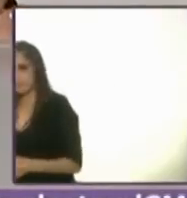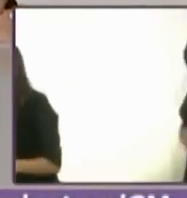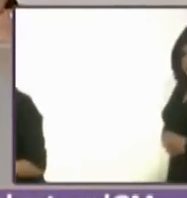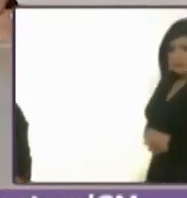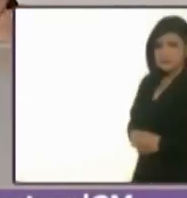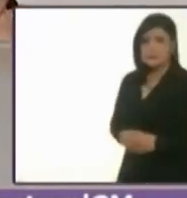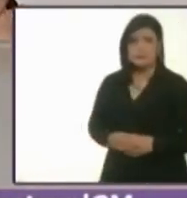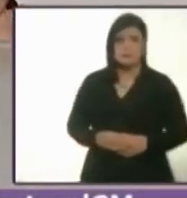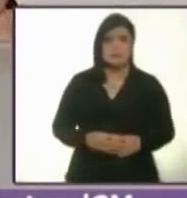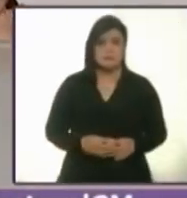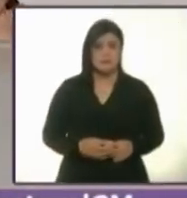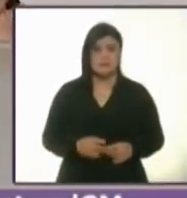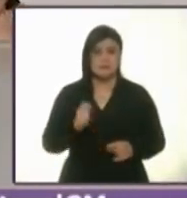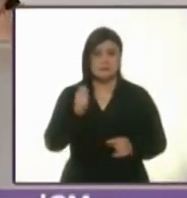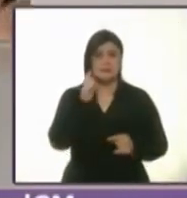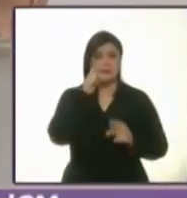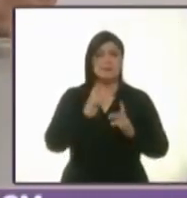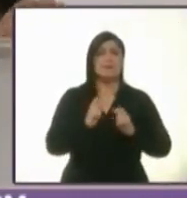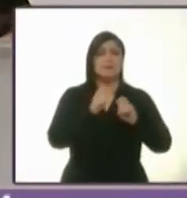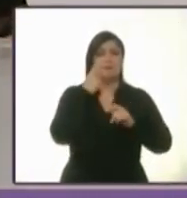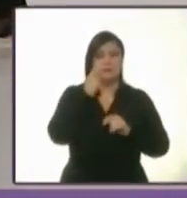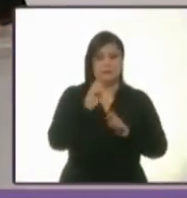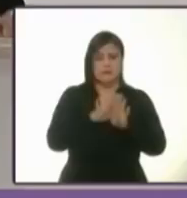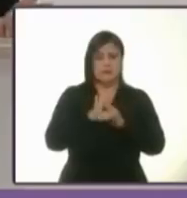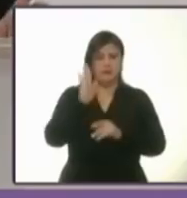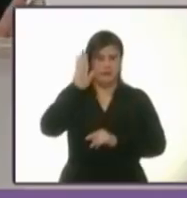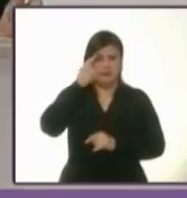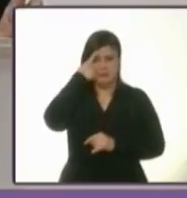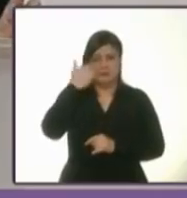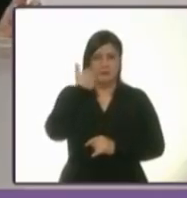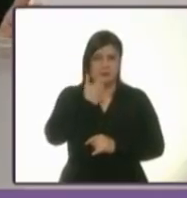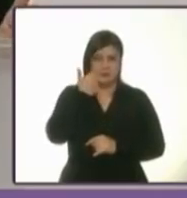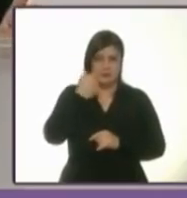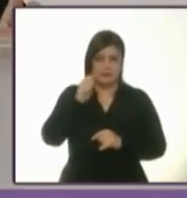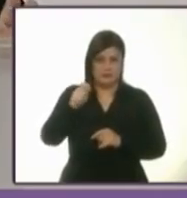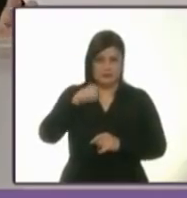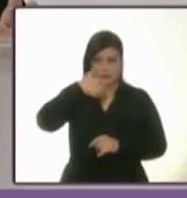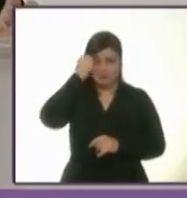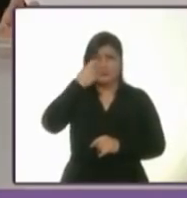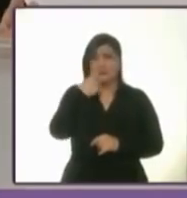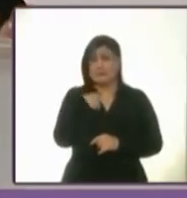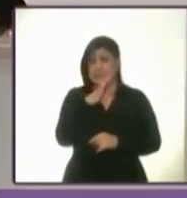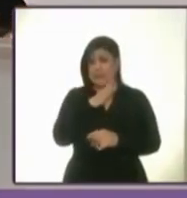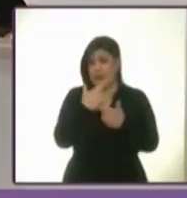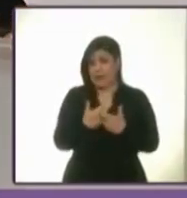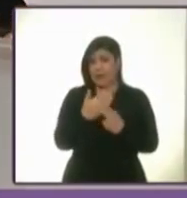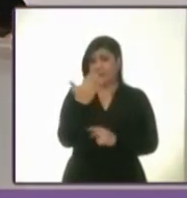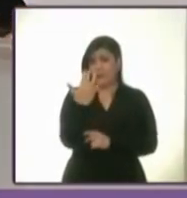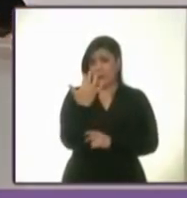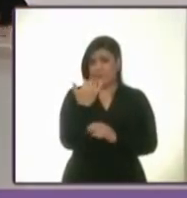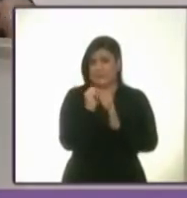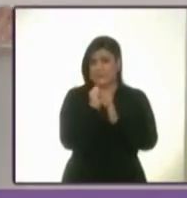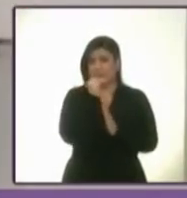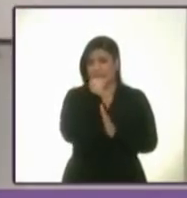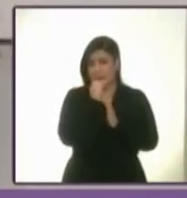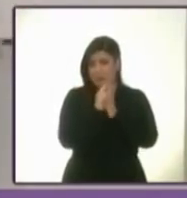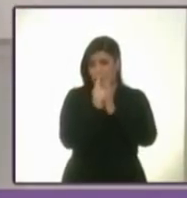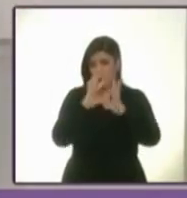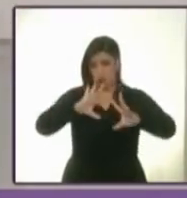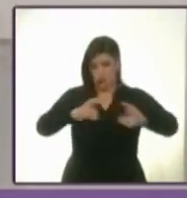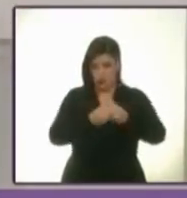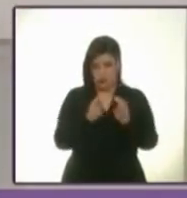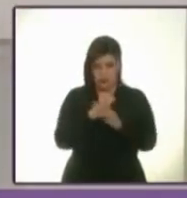Pidió el uso de la voz el candidato Marco Rascón. Nada más le recuerdo, candidato, que le quedan 56 segundos de tiempo total.